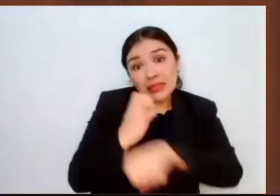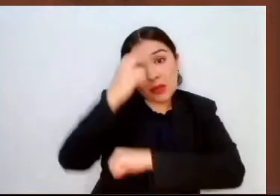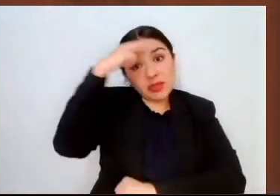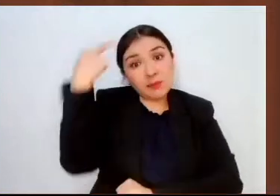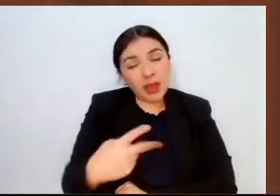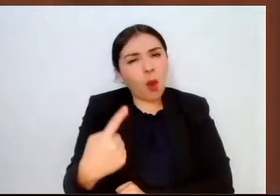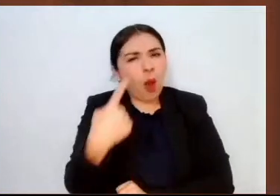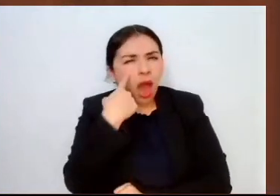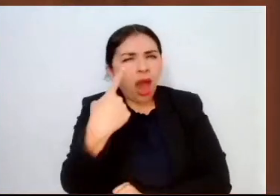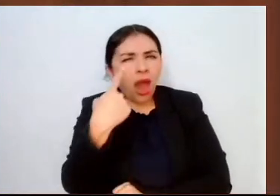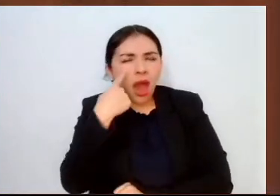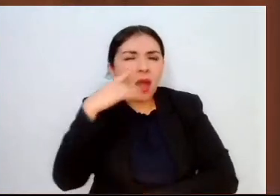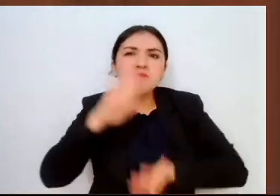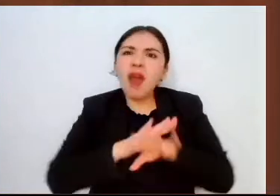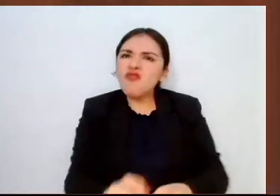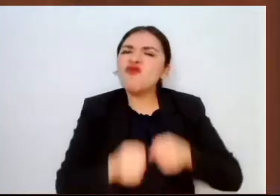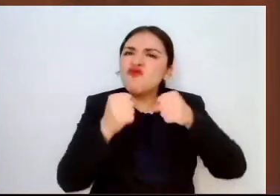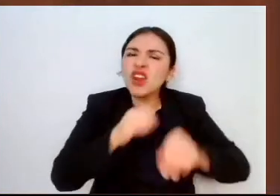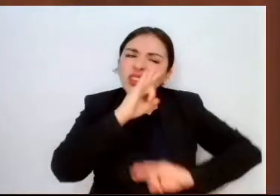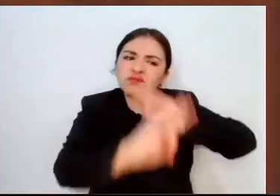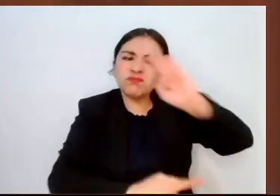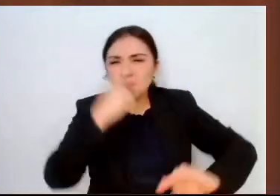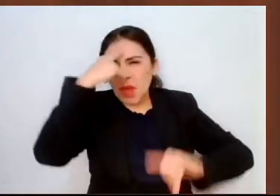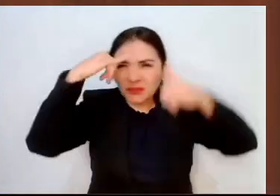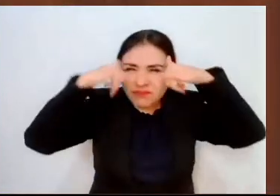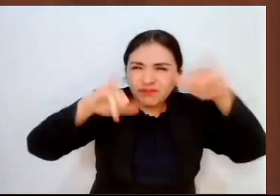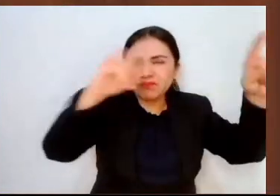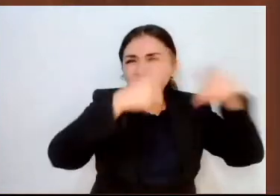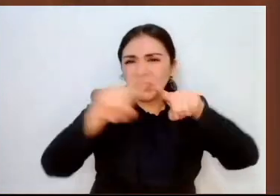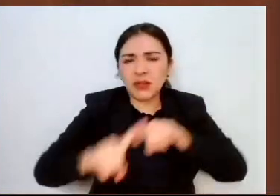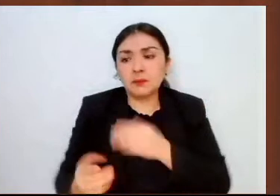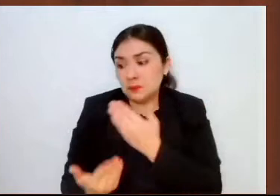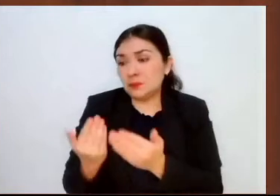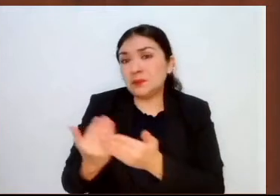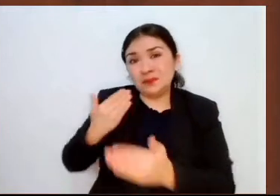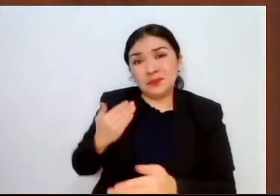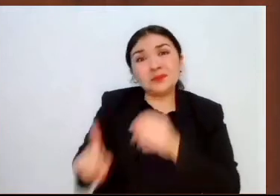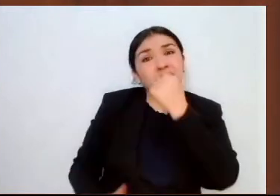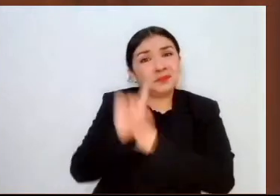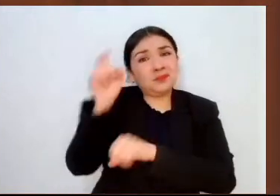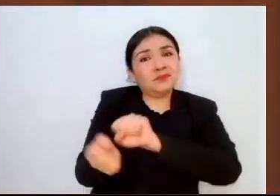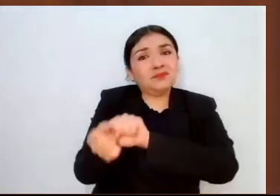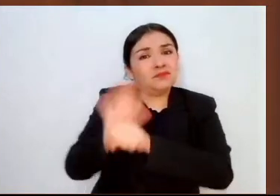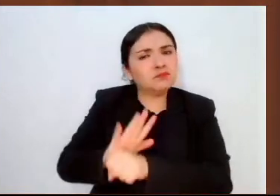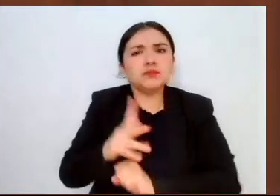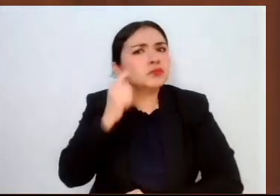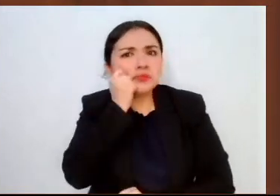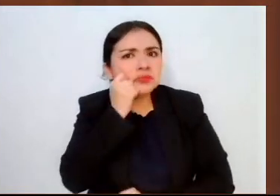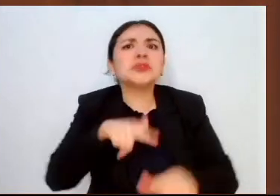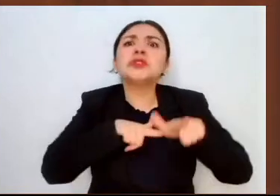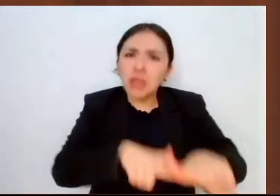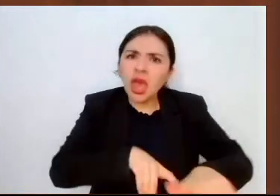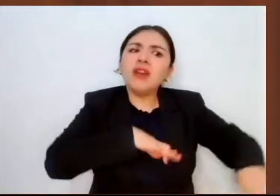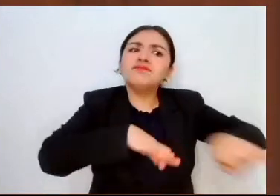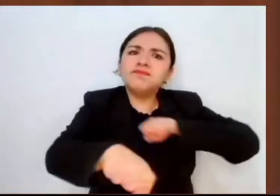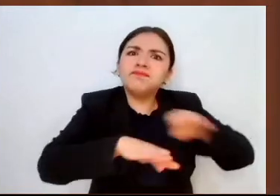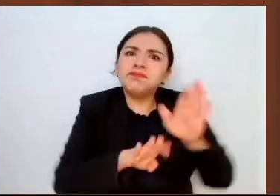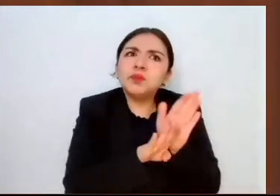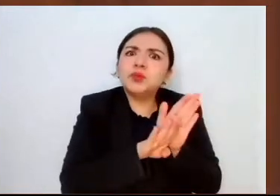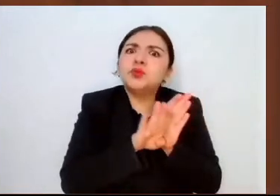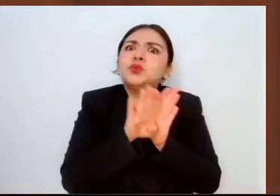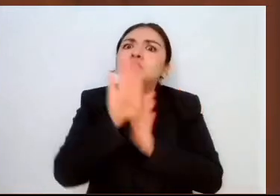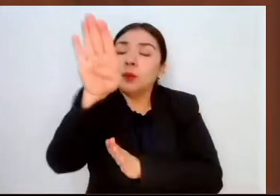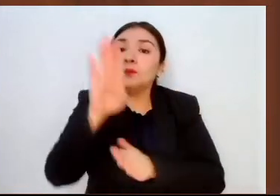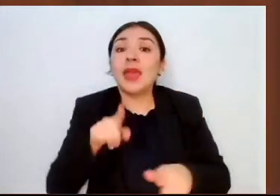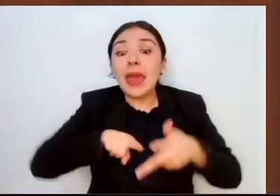su fortaleza y dinamismo. A pesar de la pandemia, la actividad ha mantenido su tendencia ascendente. Durante